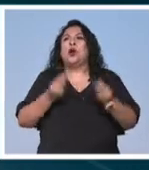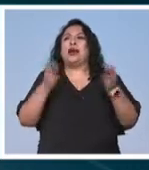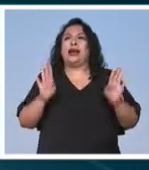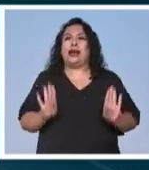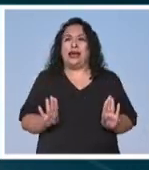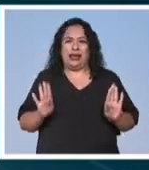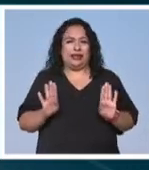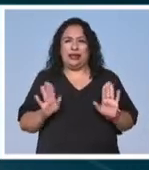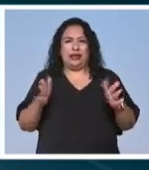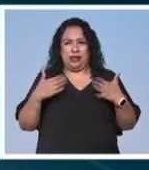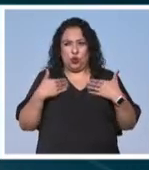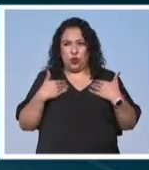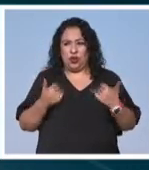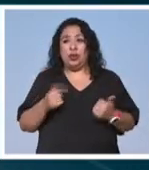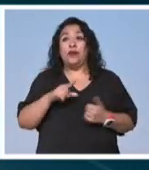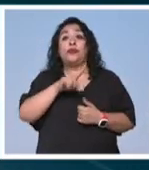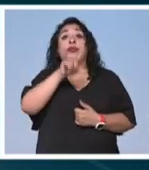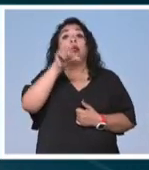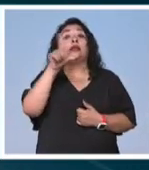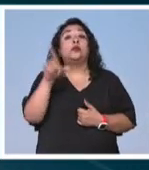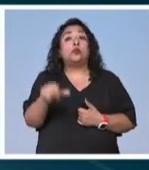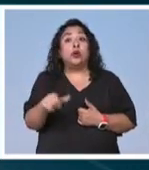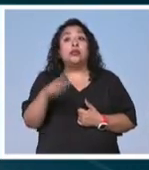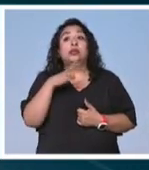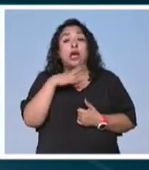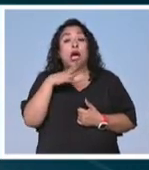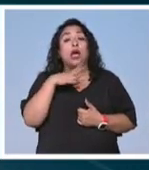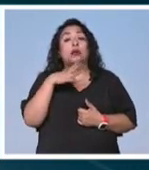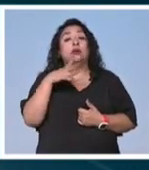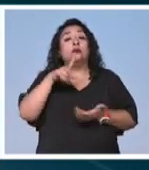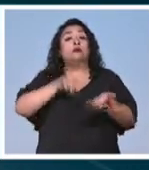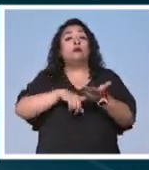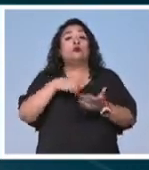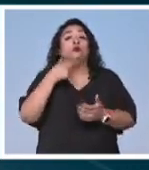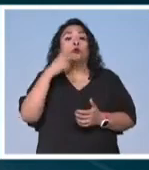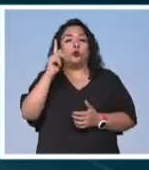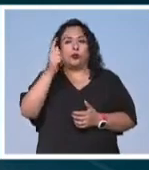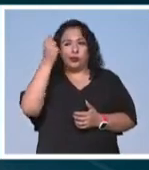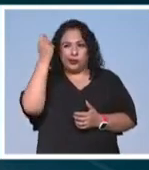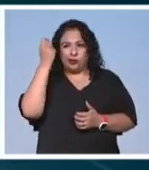elementos que no comprende y después encuentran significado en la tecnología